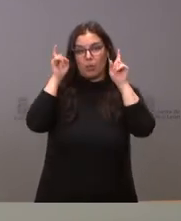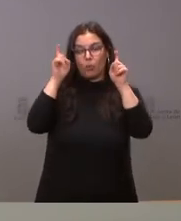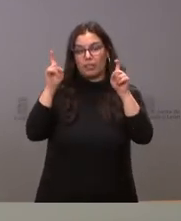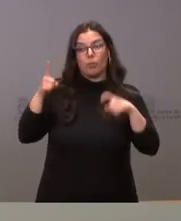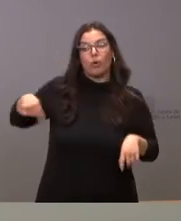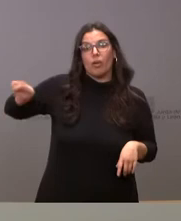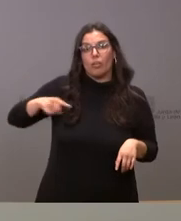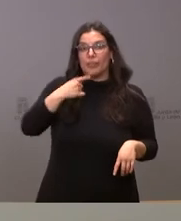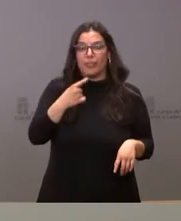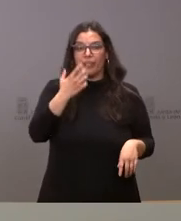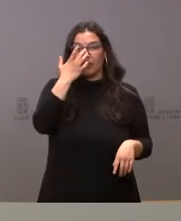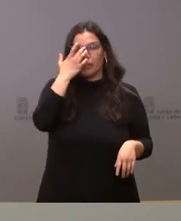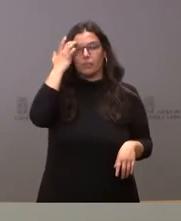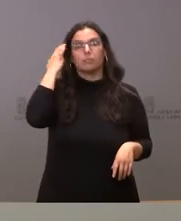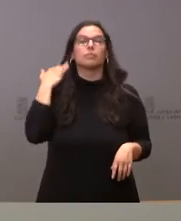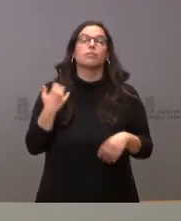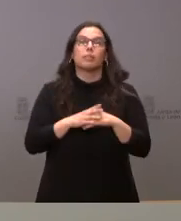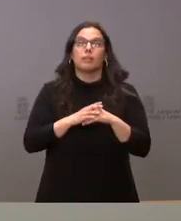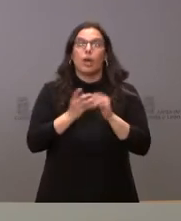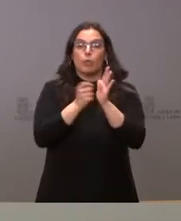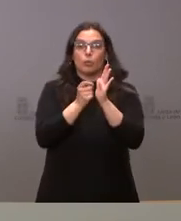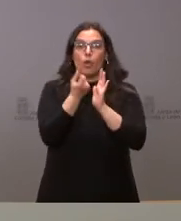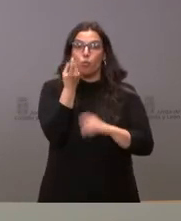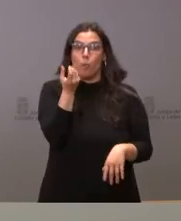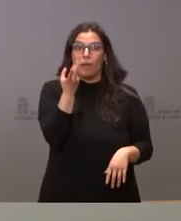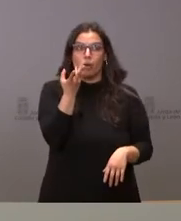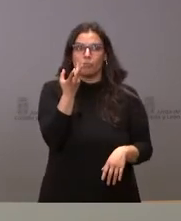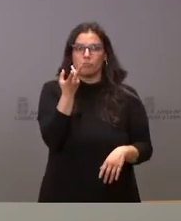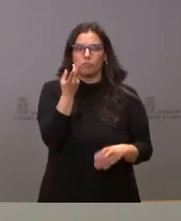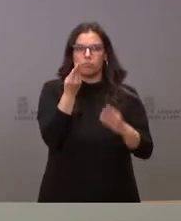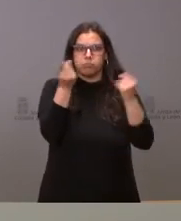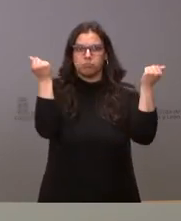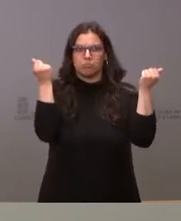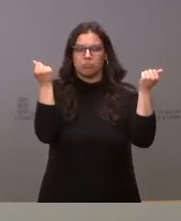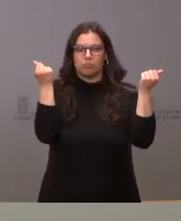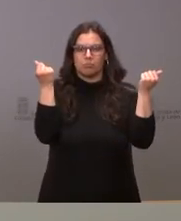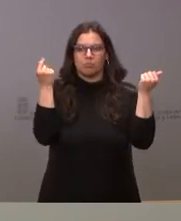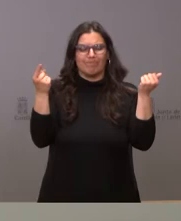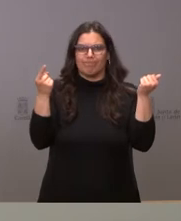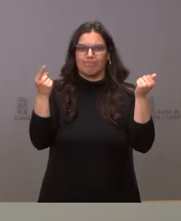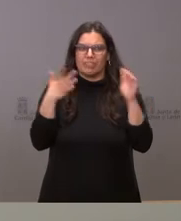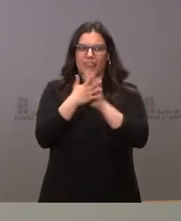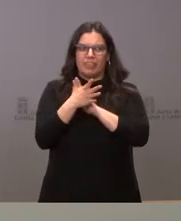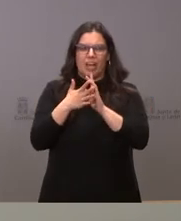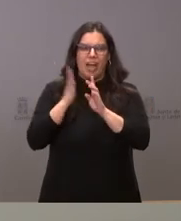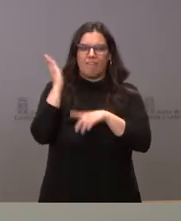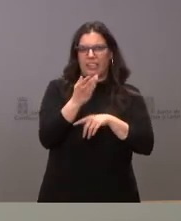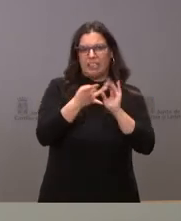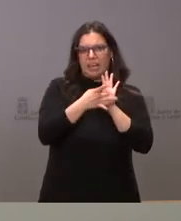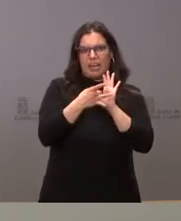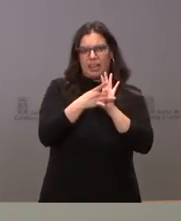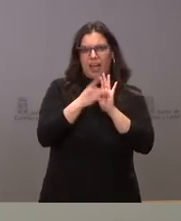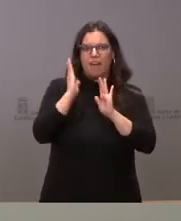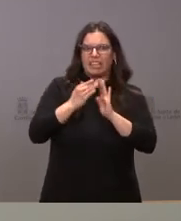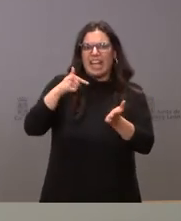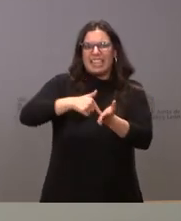se vayan eliminando las puntuaciones numéricas creo que viene a deteriorar este nivel de calidad y de exigencia y,